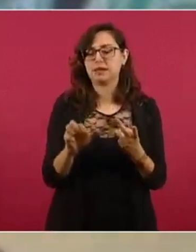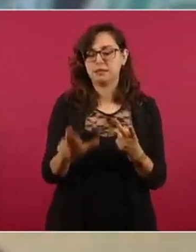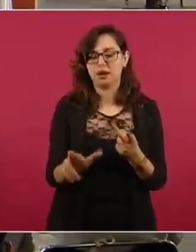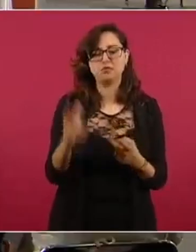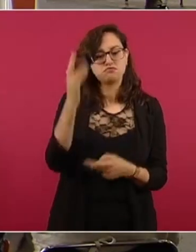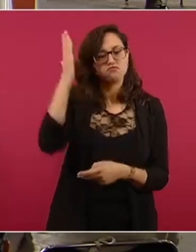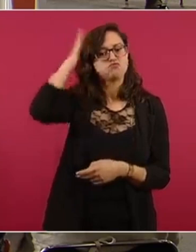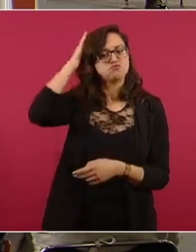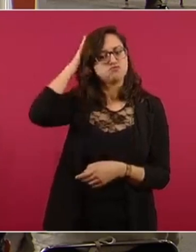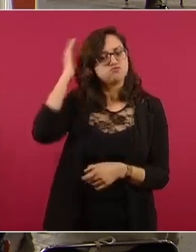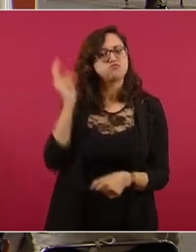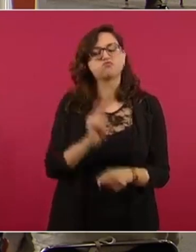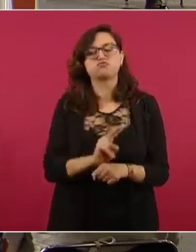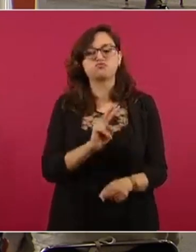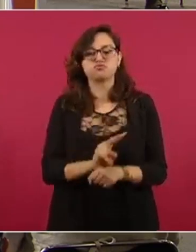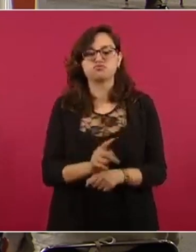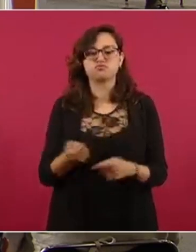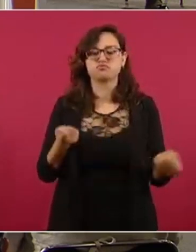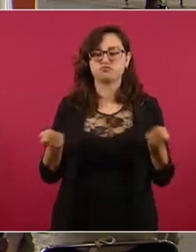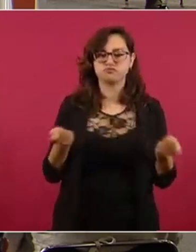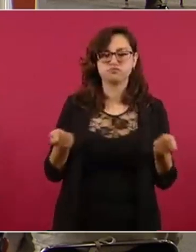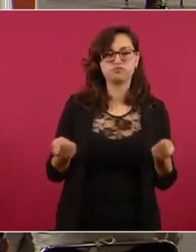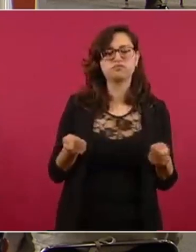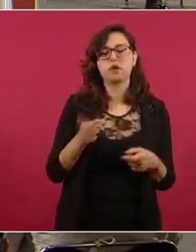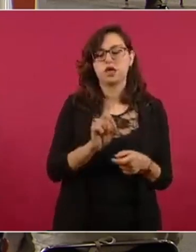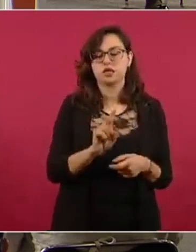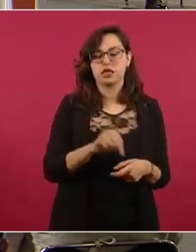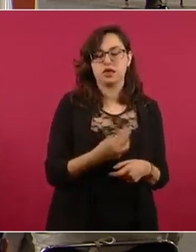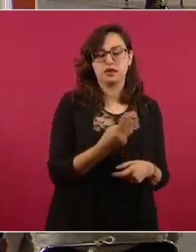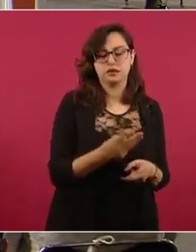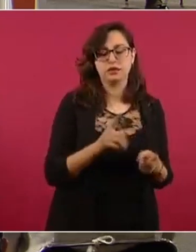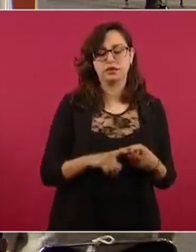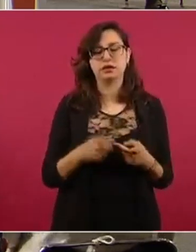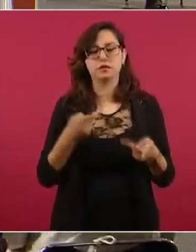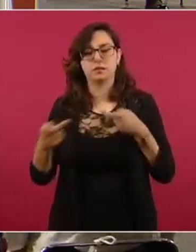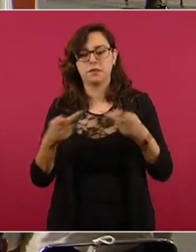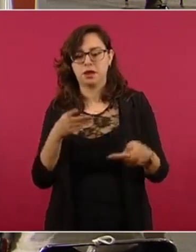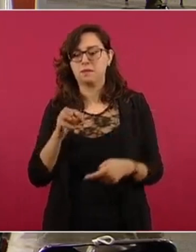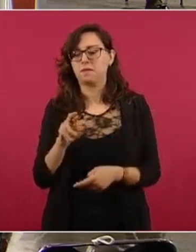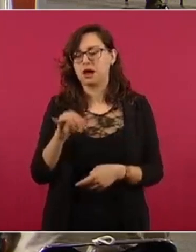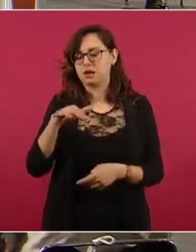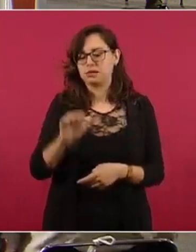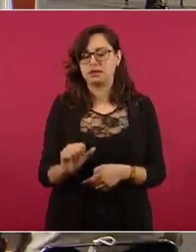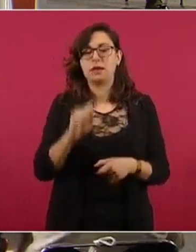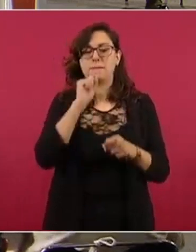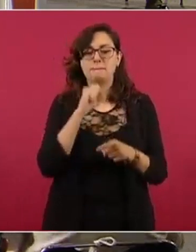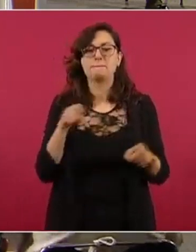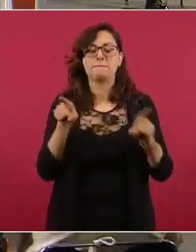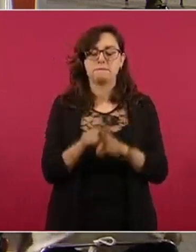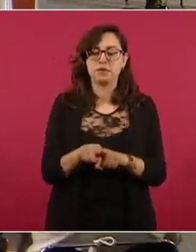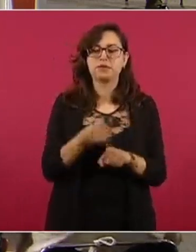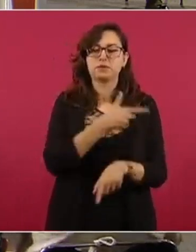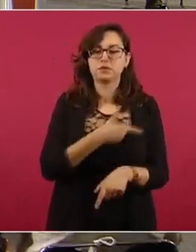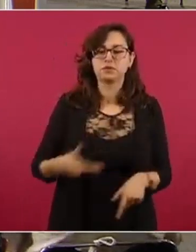el plan DN-III y el plan Marina. Asimismo, señor presidente,